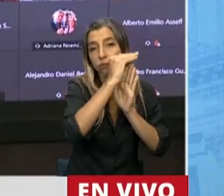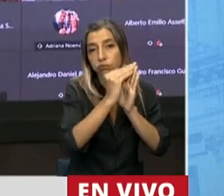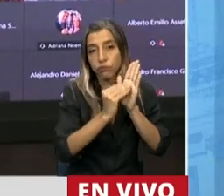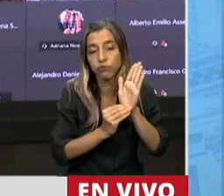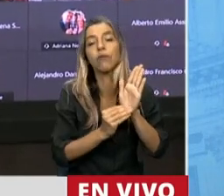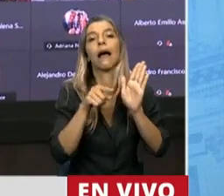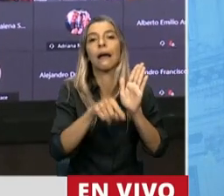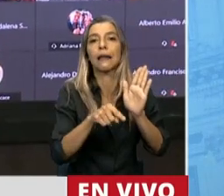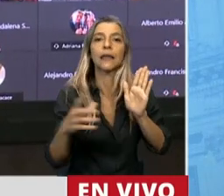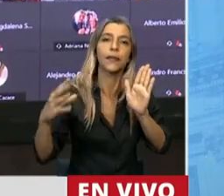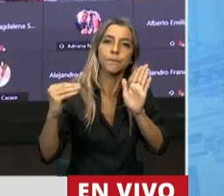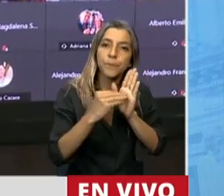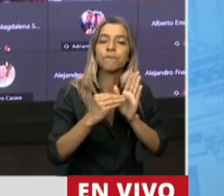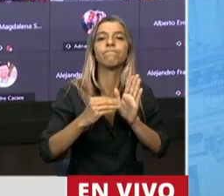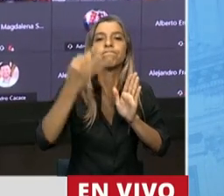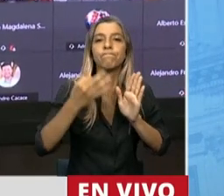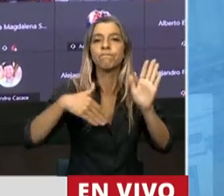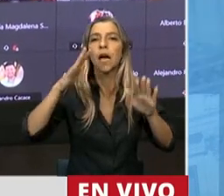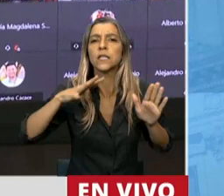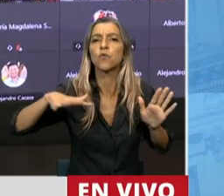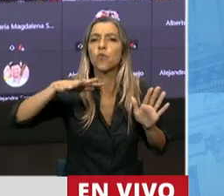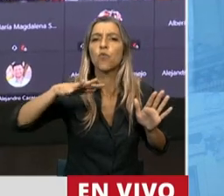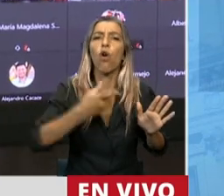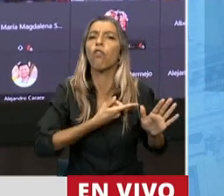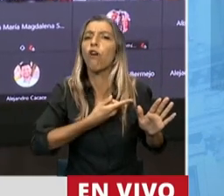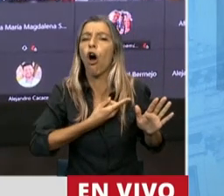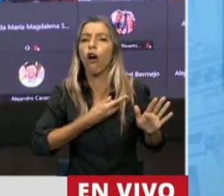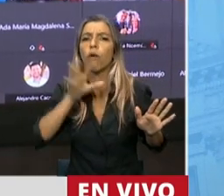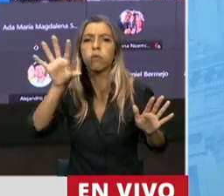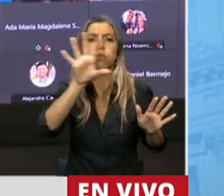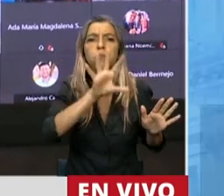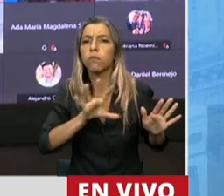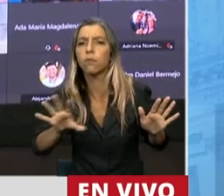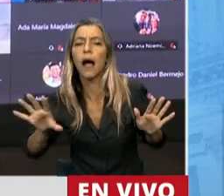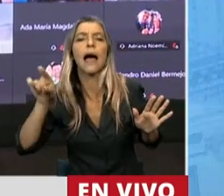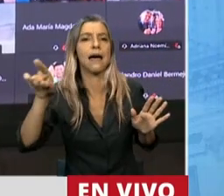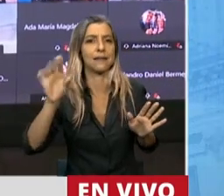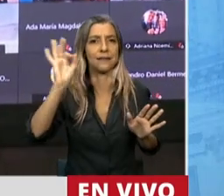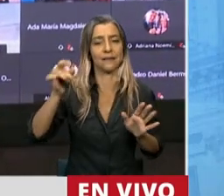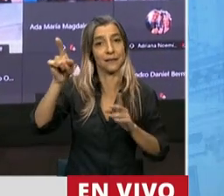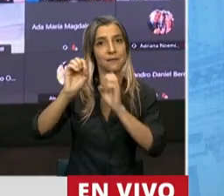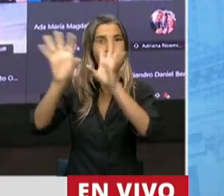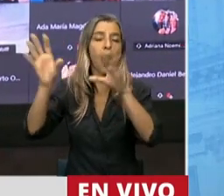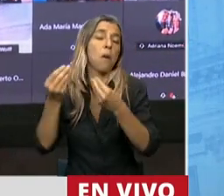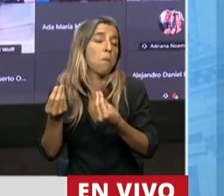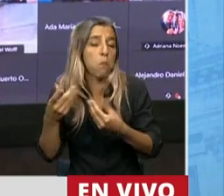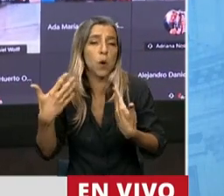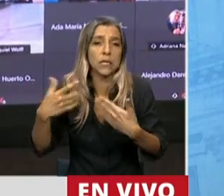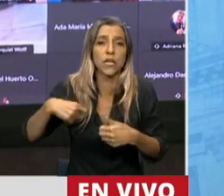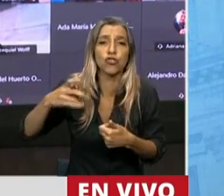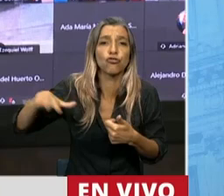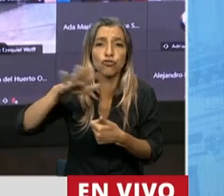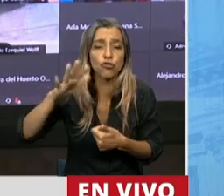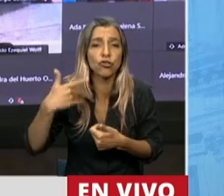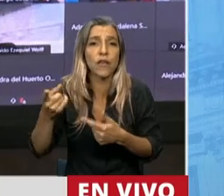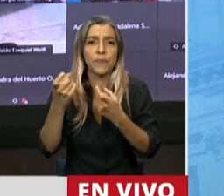georreferenciada en aquellas localidades donde estas dificultades se agravan por las cuestiones sociales, económicas,